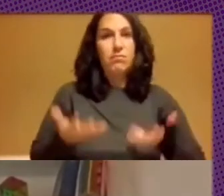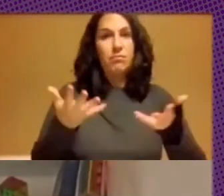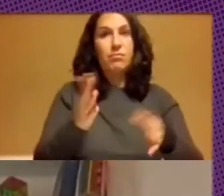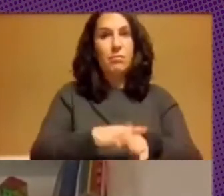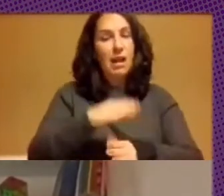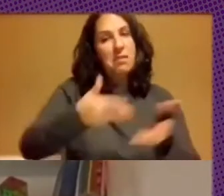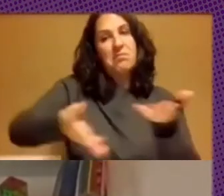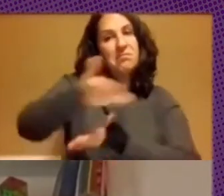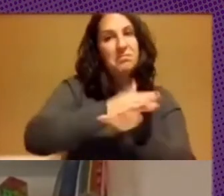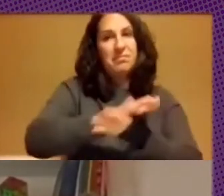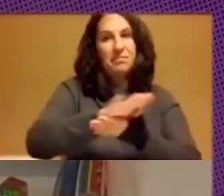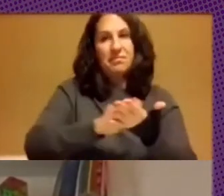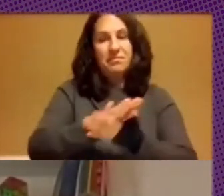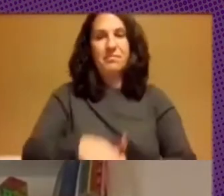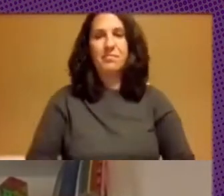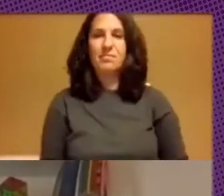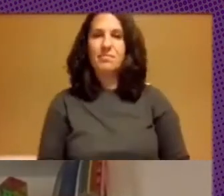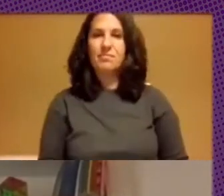intercambio